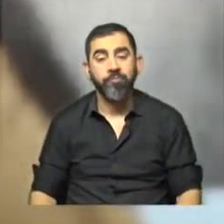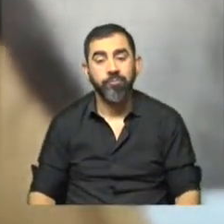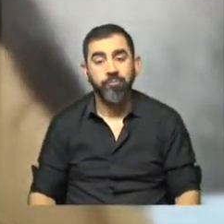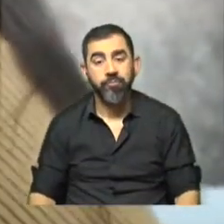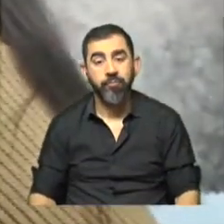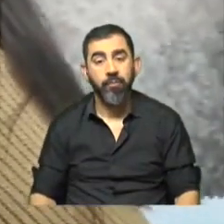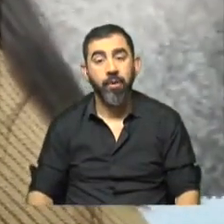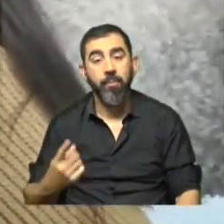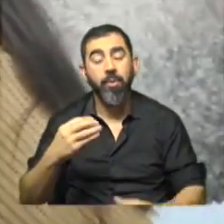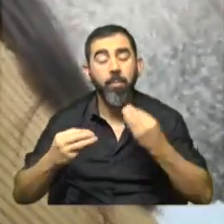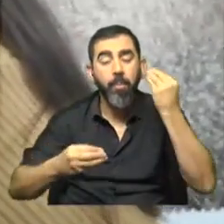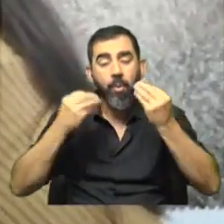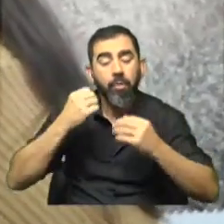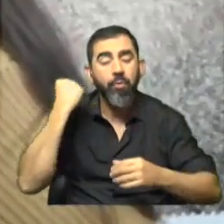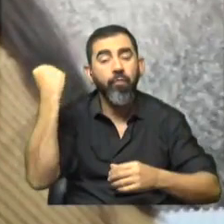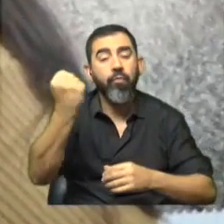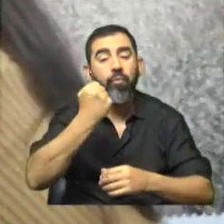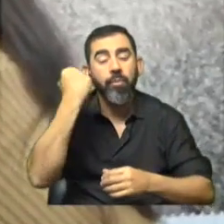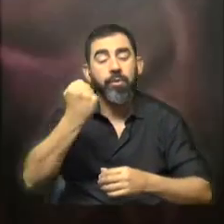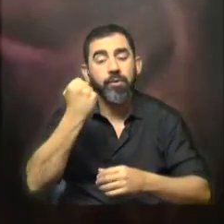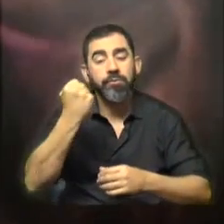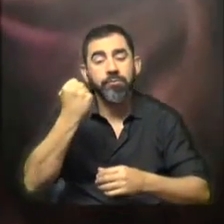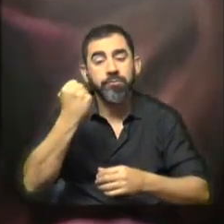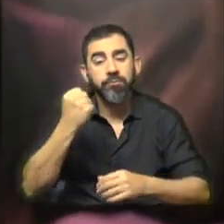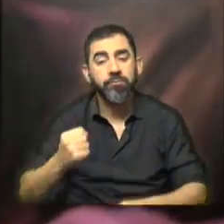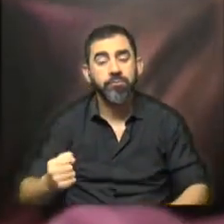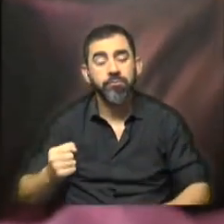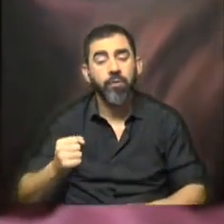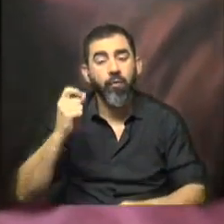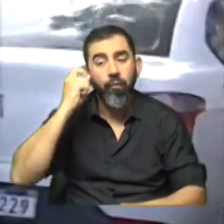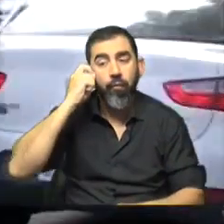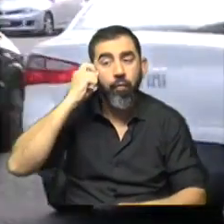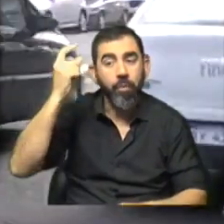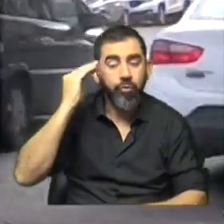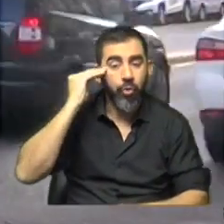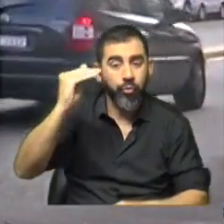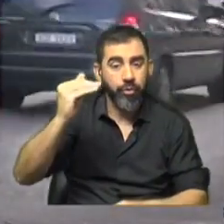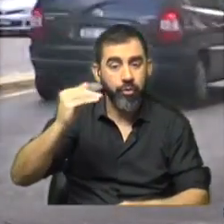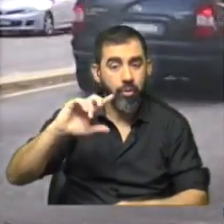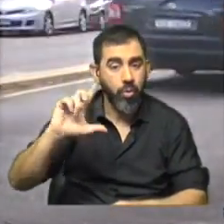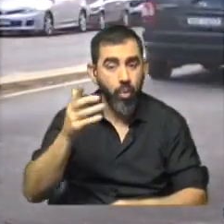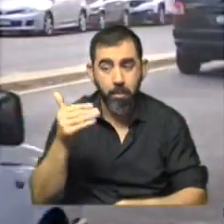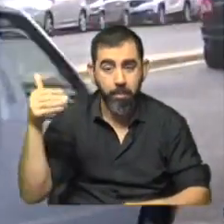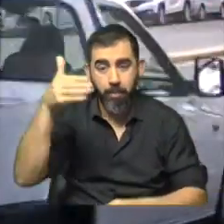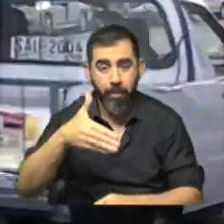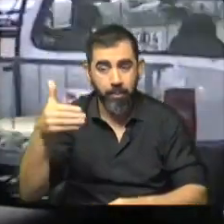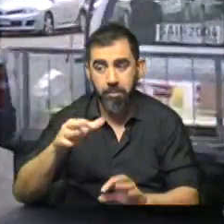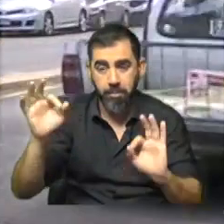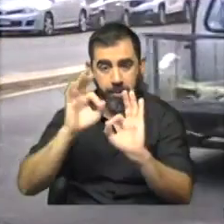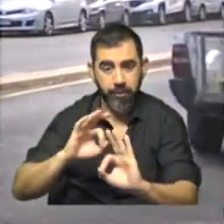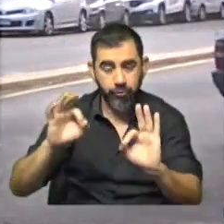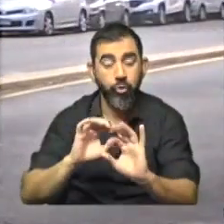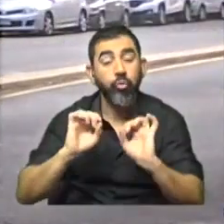preocupación central para nosotros actualmente está en la formación docente. No tuvimos participación de ningún tipo,